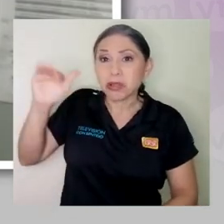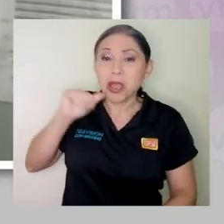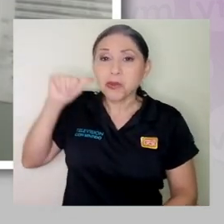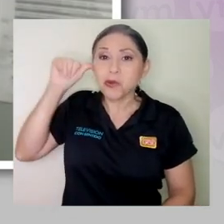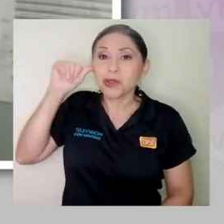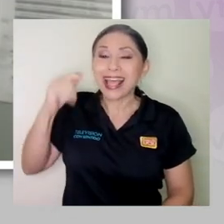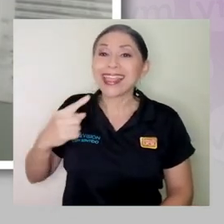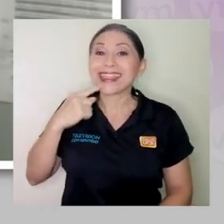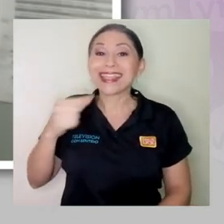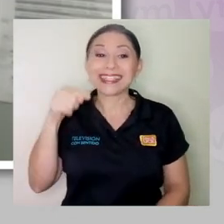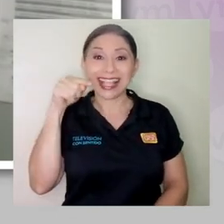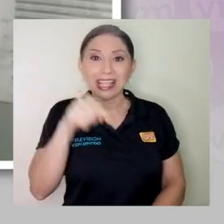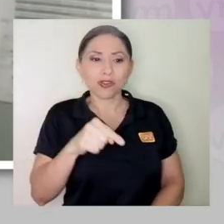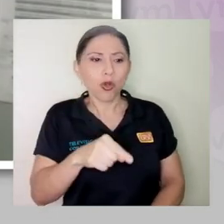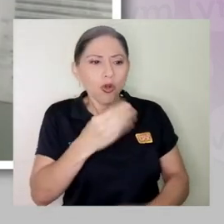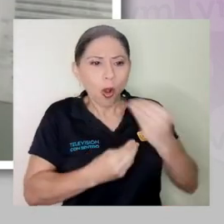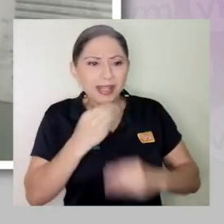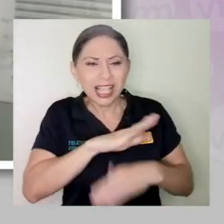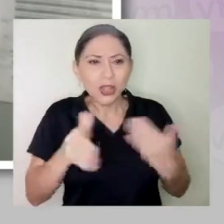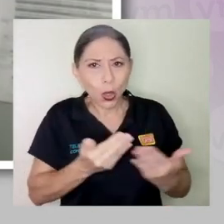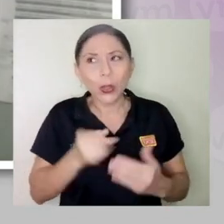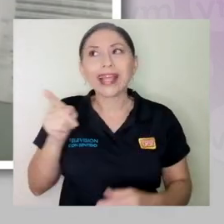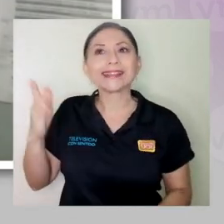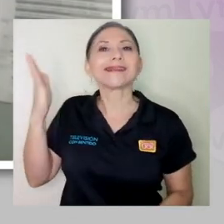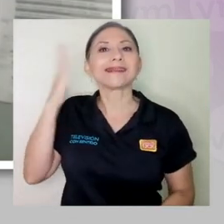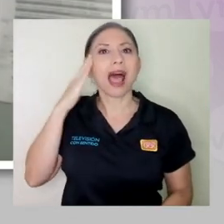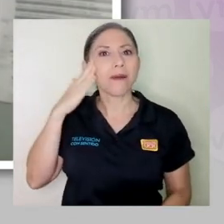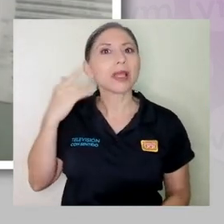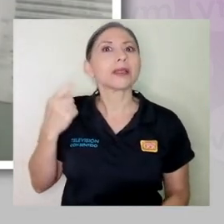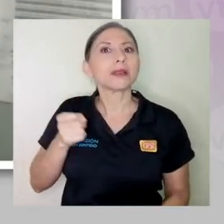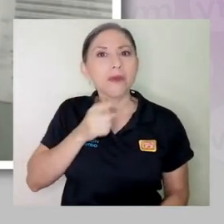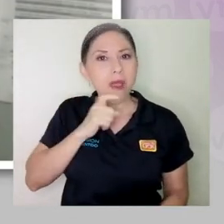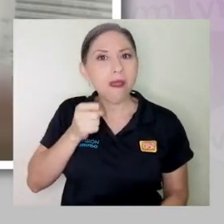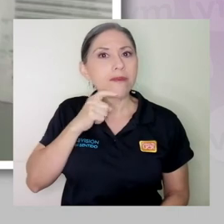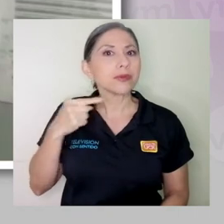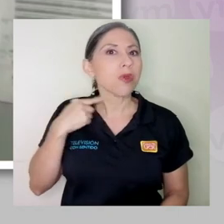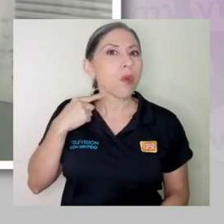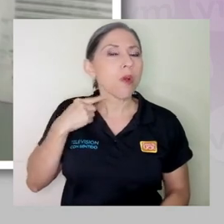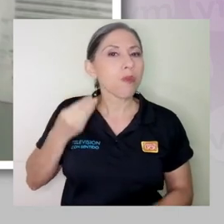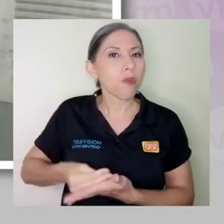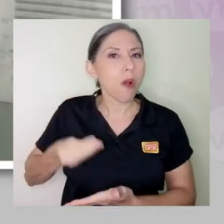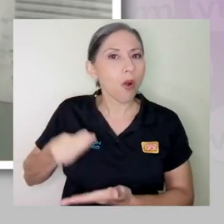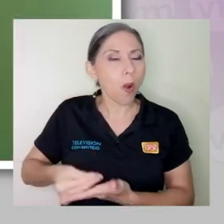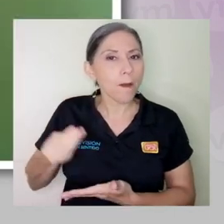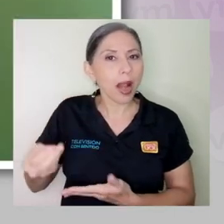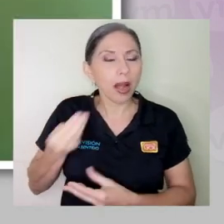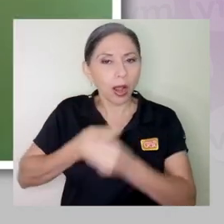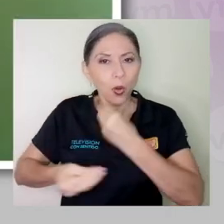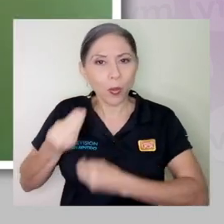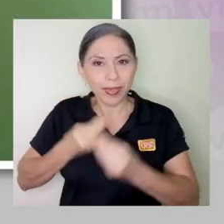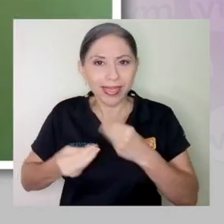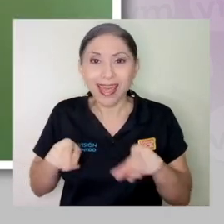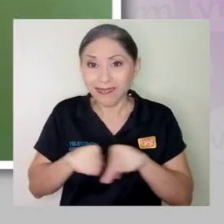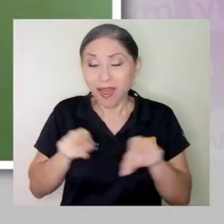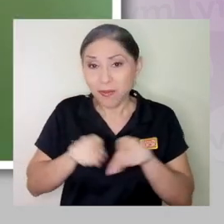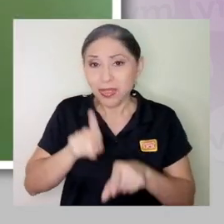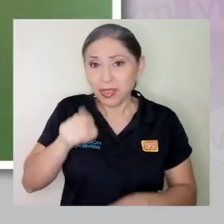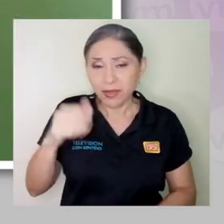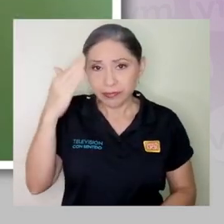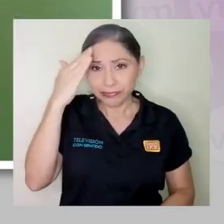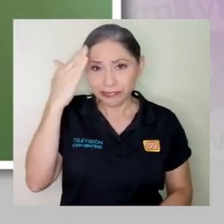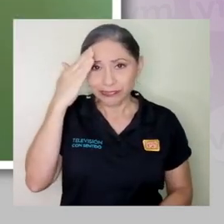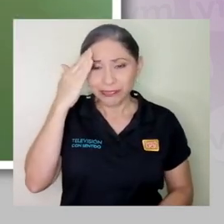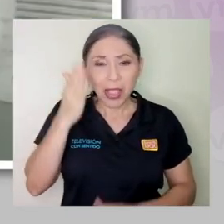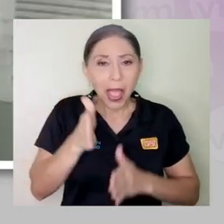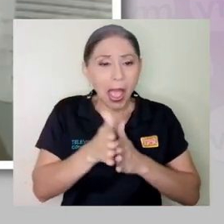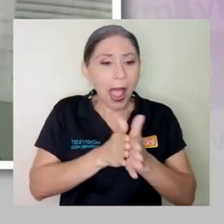probablemente el adulto tal vez al decir también eso sabe lo que cuesta comprar la comida y que eso es otra cosa que podemos tomar